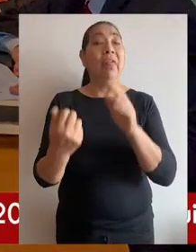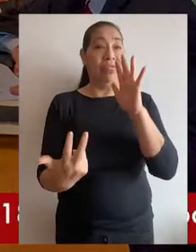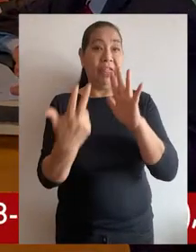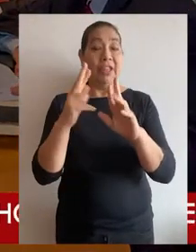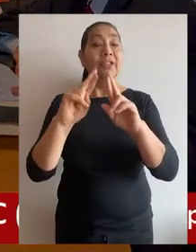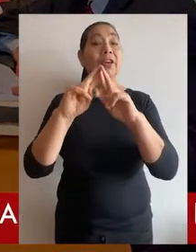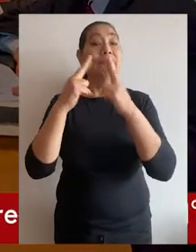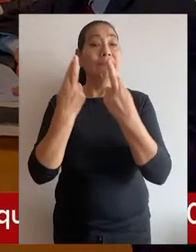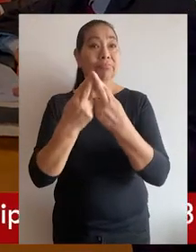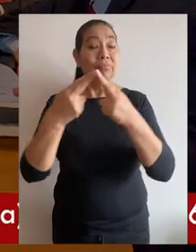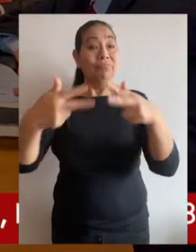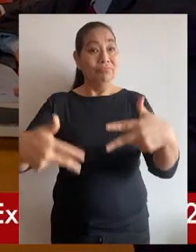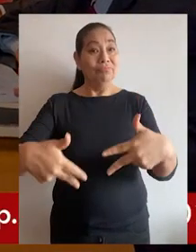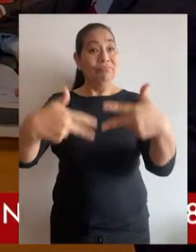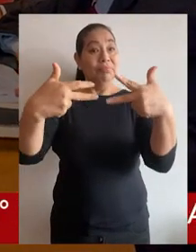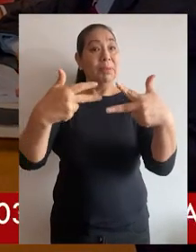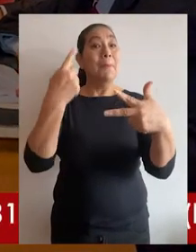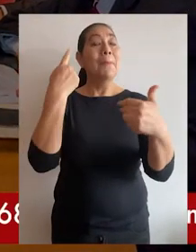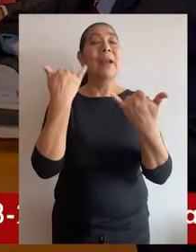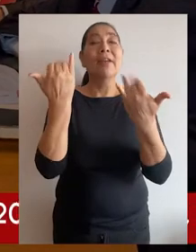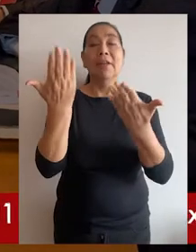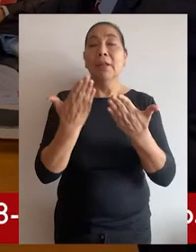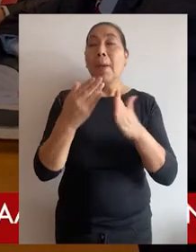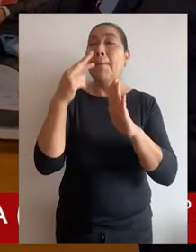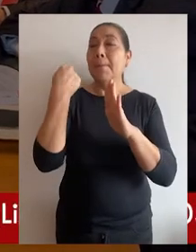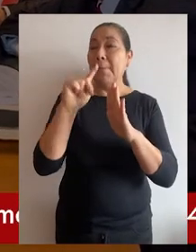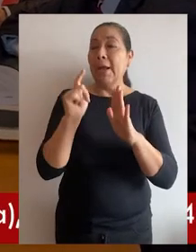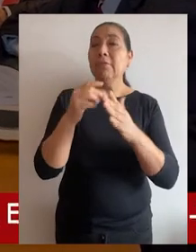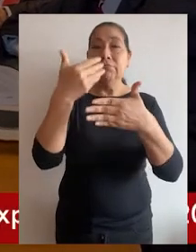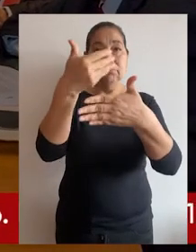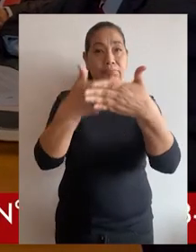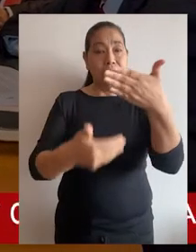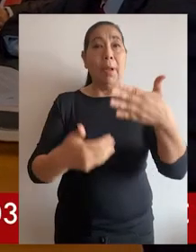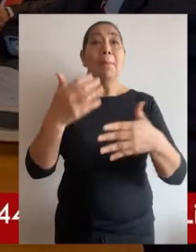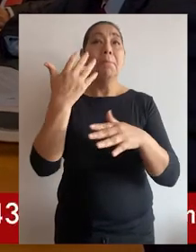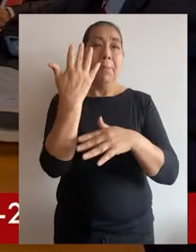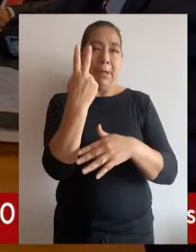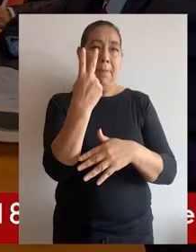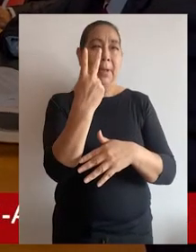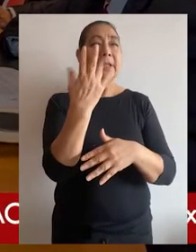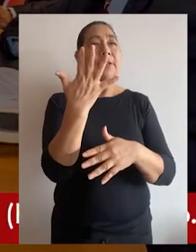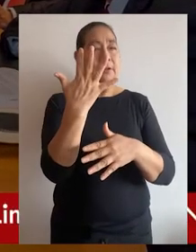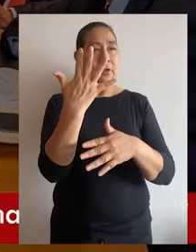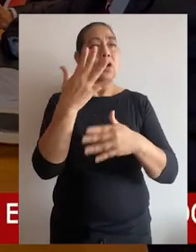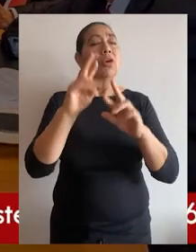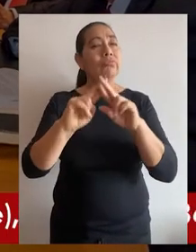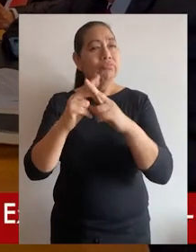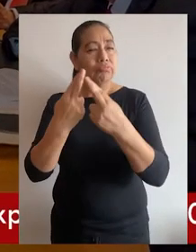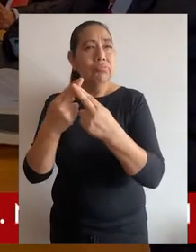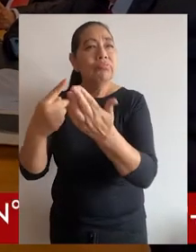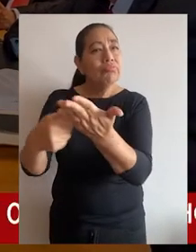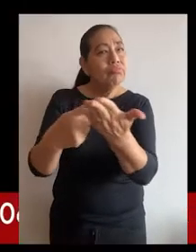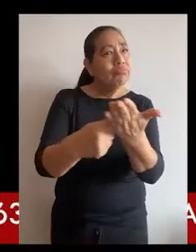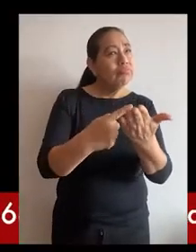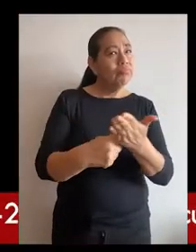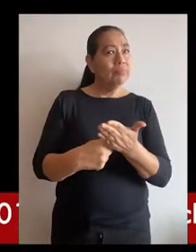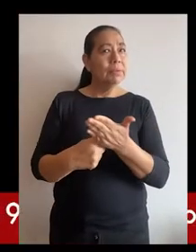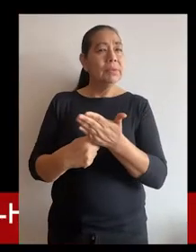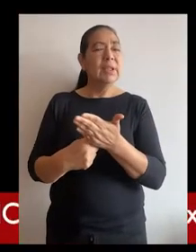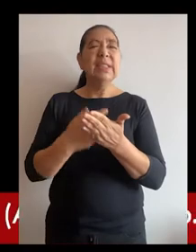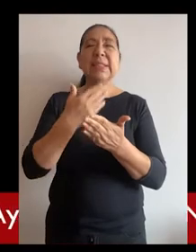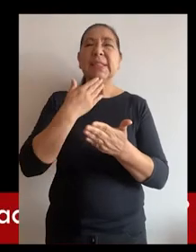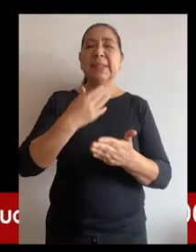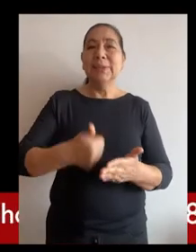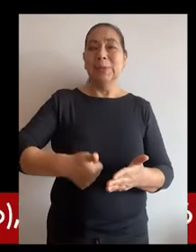su décima tercera audiencia pública remota y para ello se ha programado la vista de 25 procesos constitucionales. El